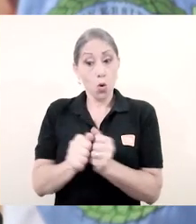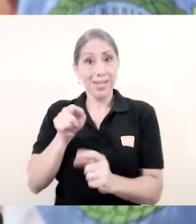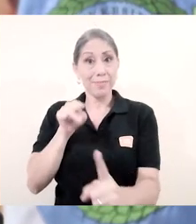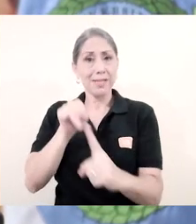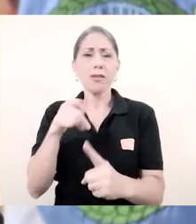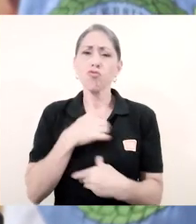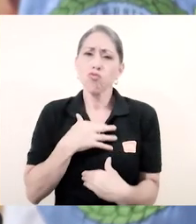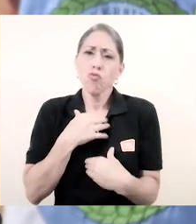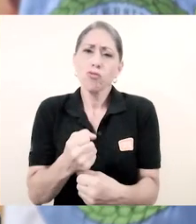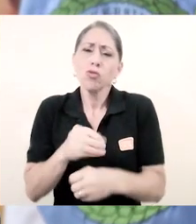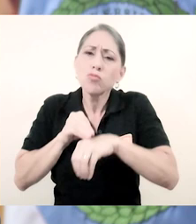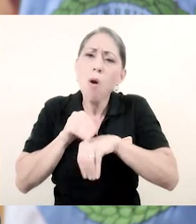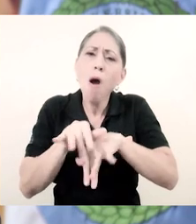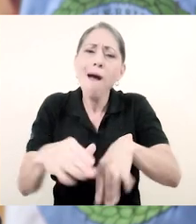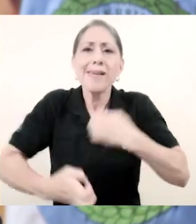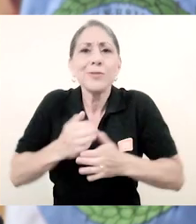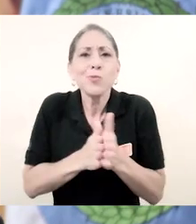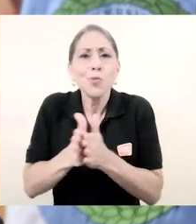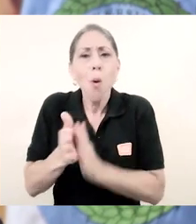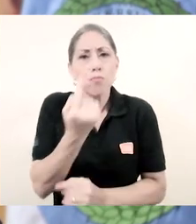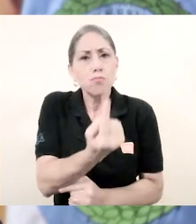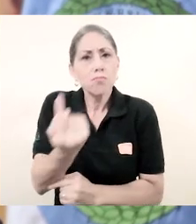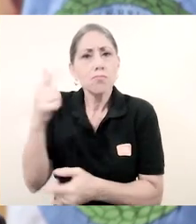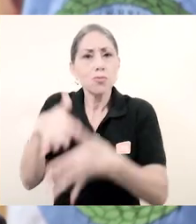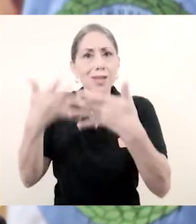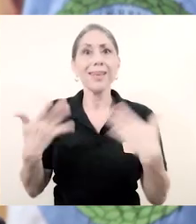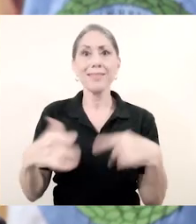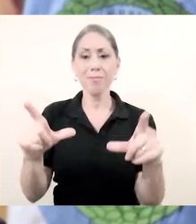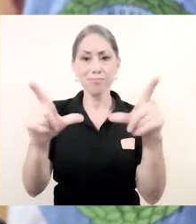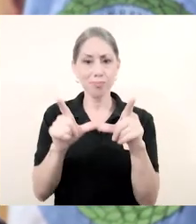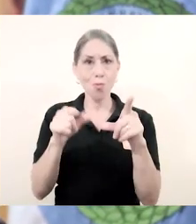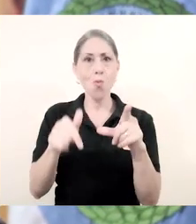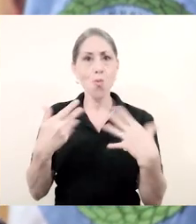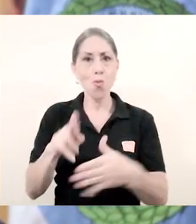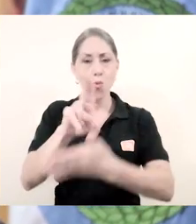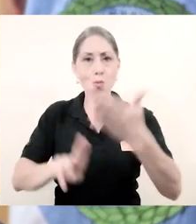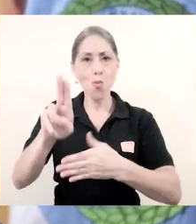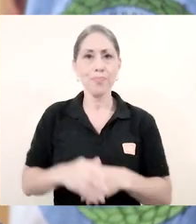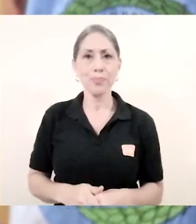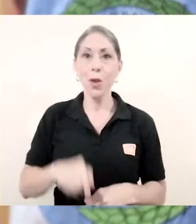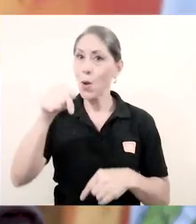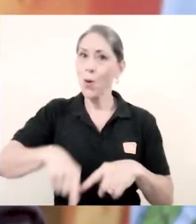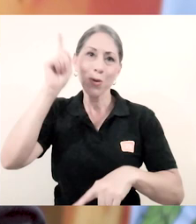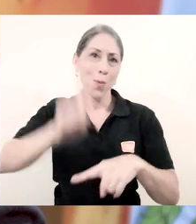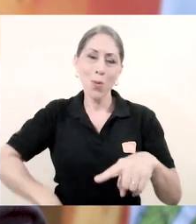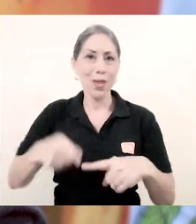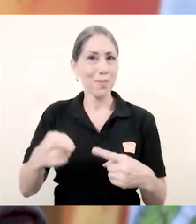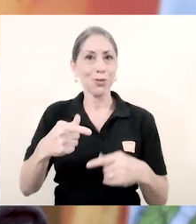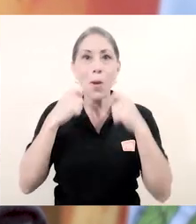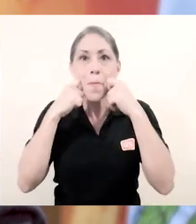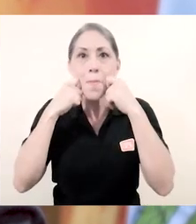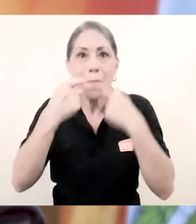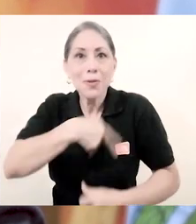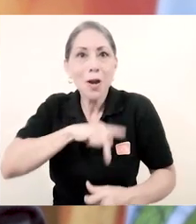confianza de transmitirles con este mensaje todo el entusiasmo que sentimos por cada estudiante que recibe su título universitario. Hoy no